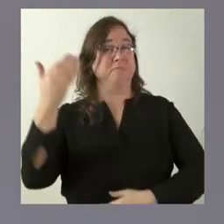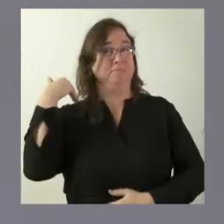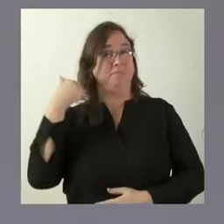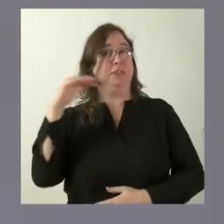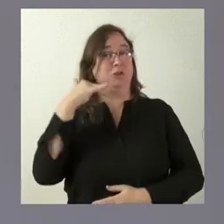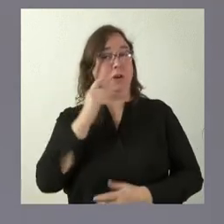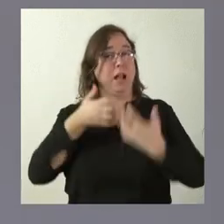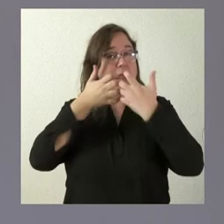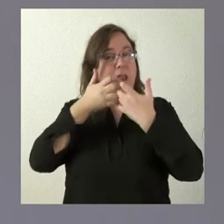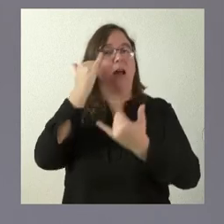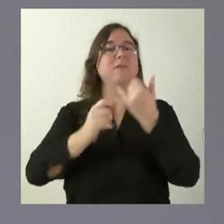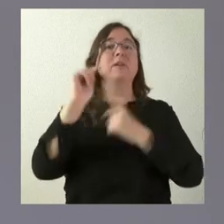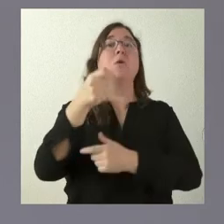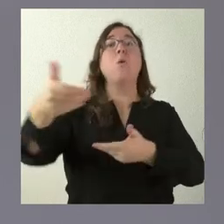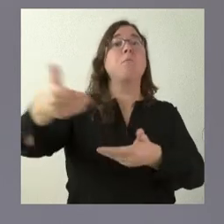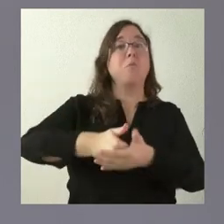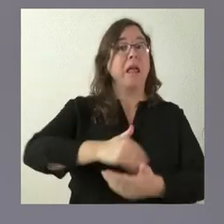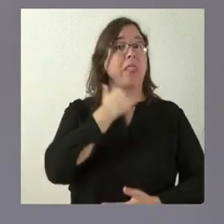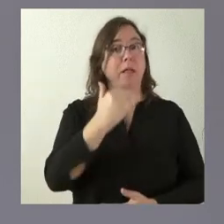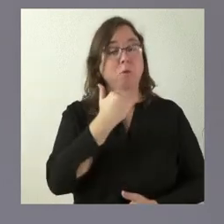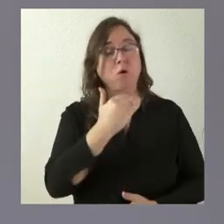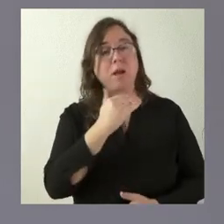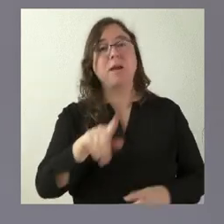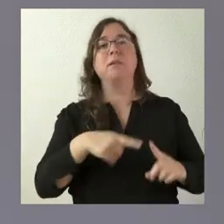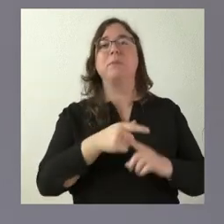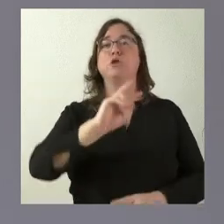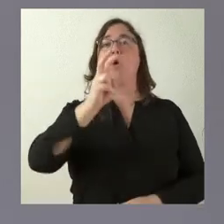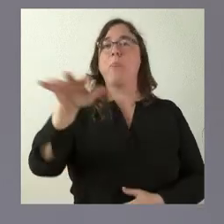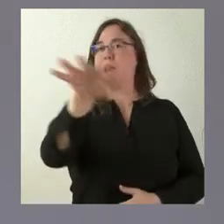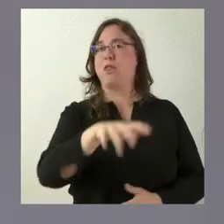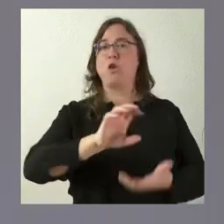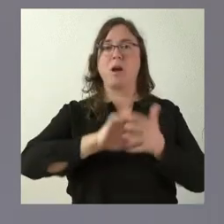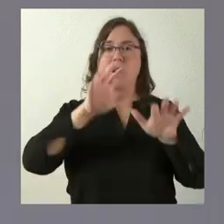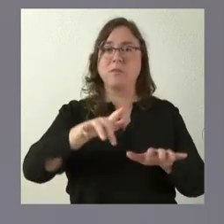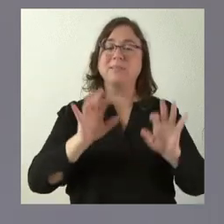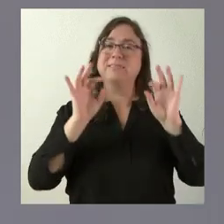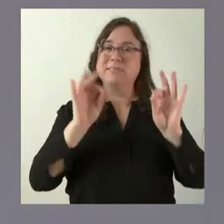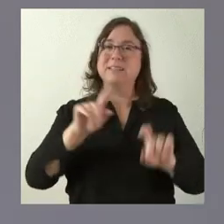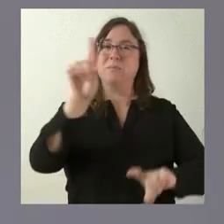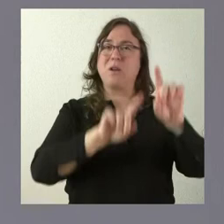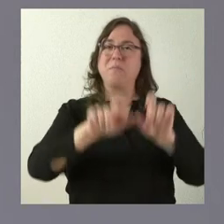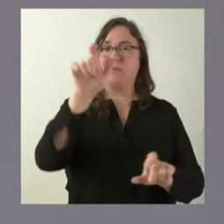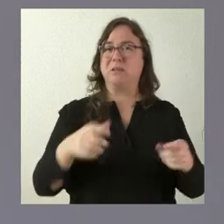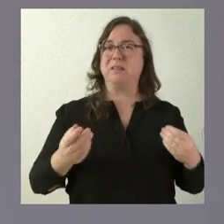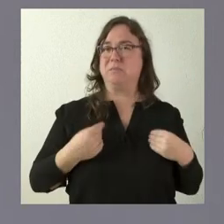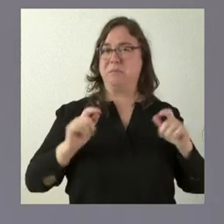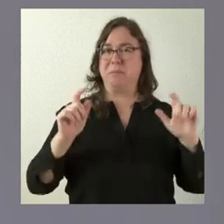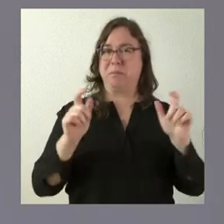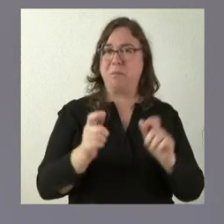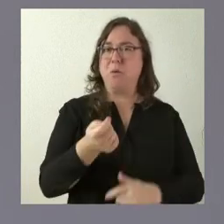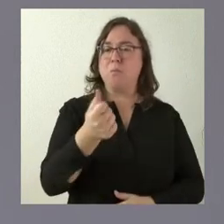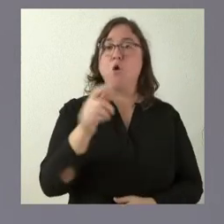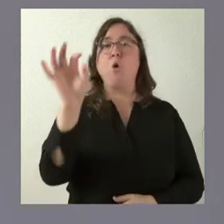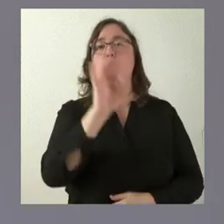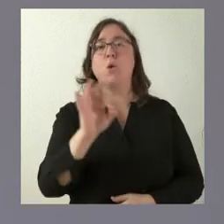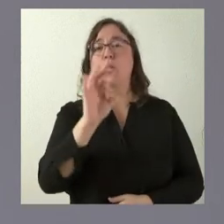conseguimos. Y esta batalla que usted me plantea para Zamora y para otras zonas de Castilla y León con especiales problemas de despoblación, aunque superen